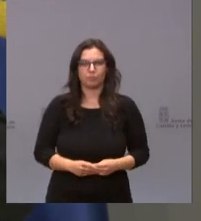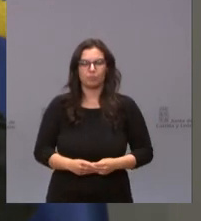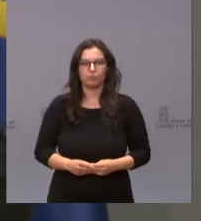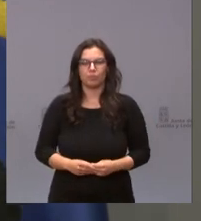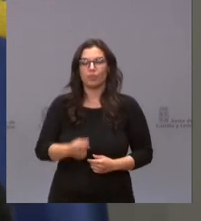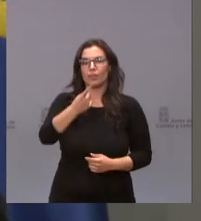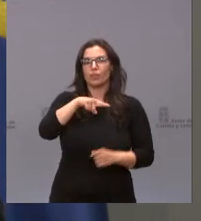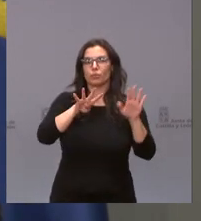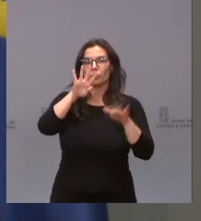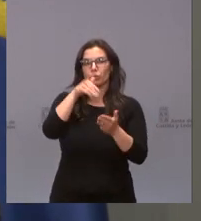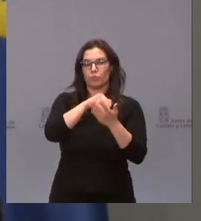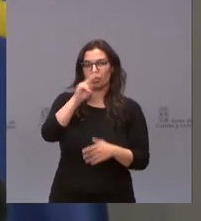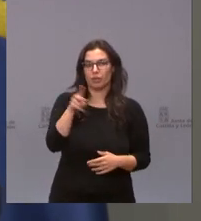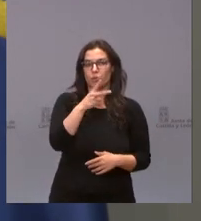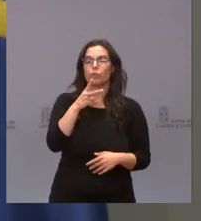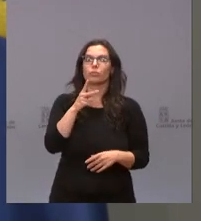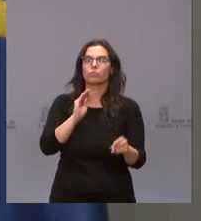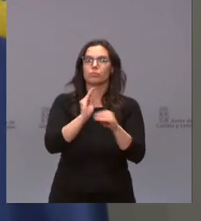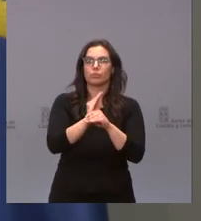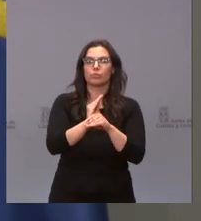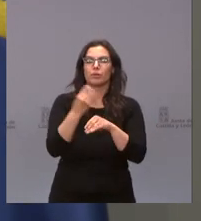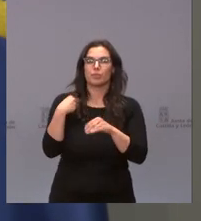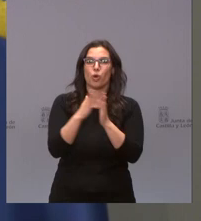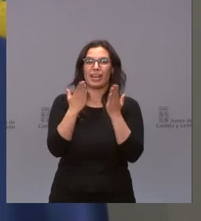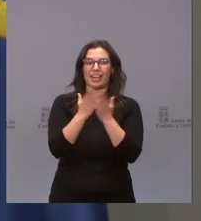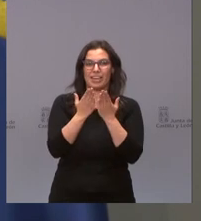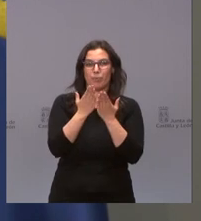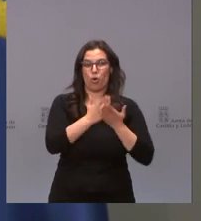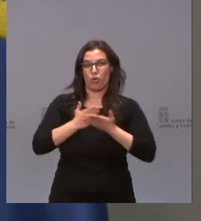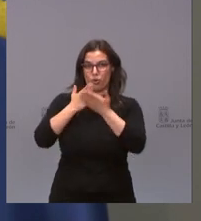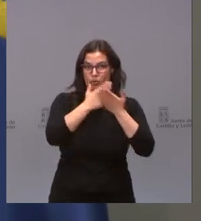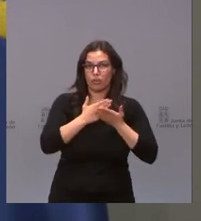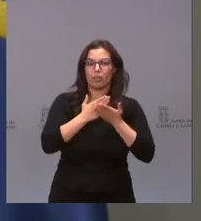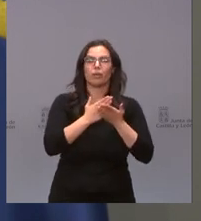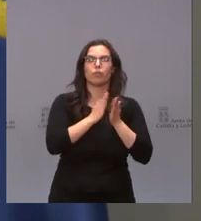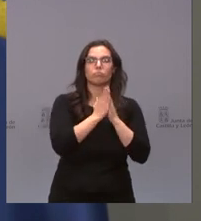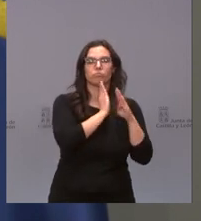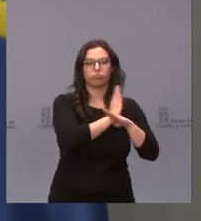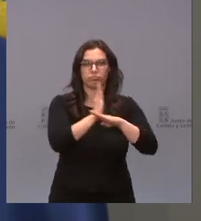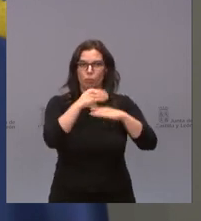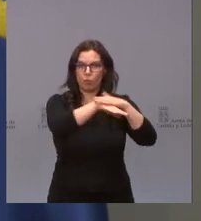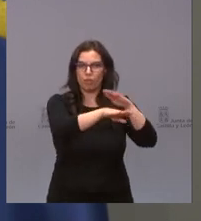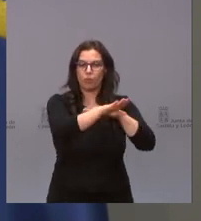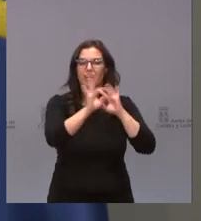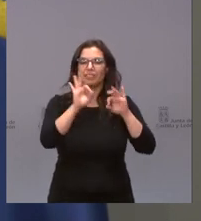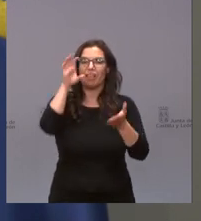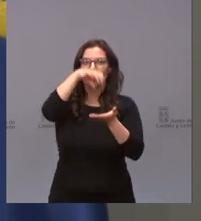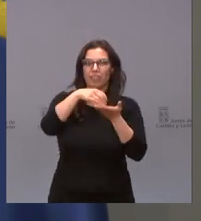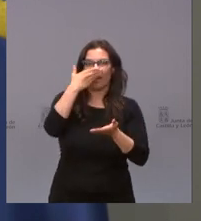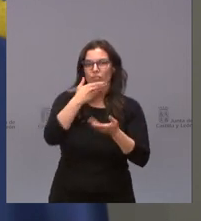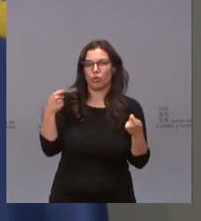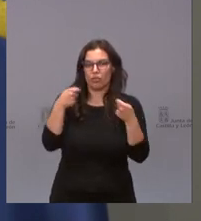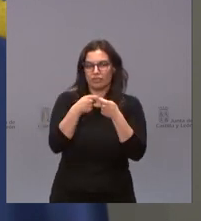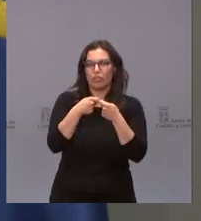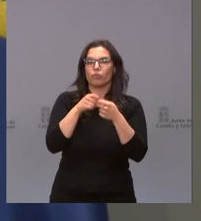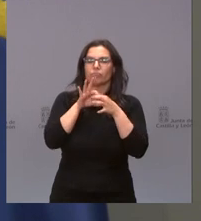194.000 euros se destinan a los bancos de libros de texto para los centros concertados de la comunidad dentro del